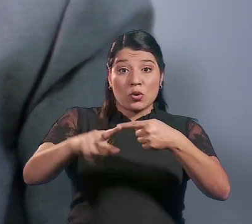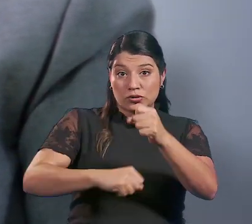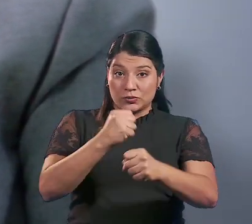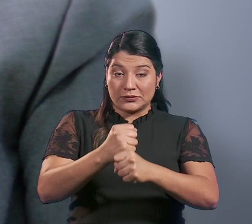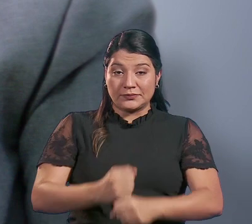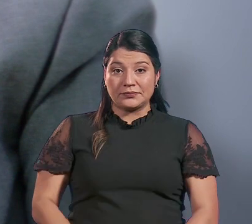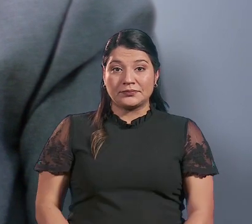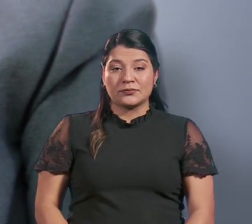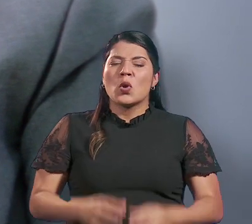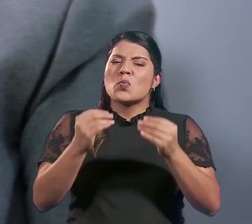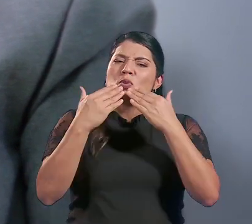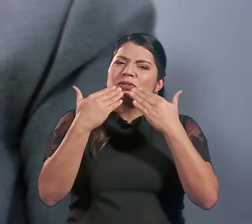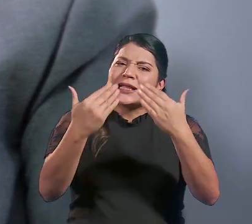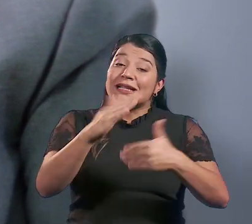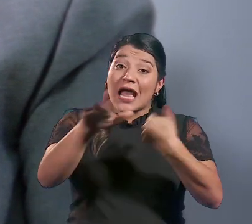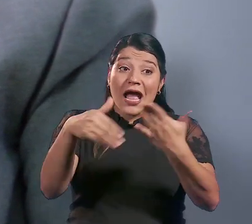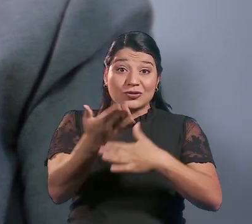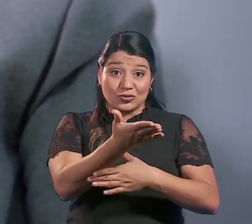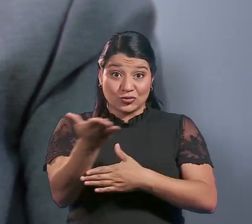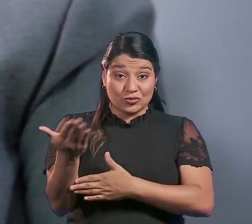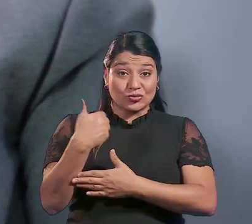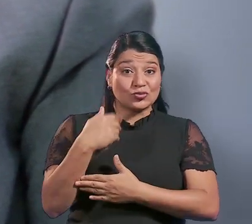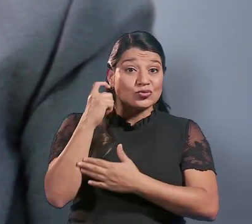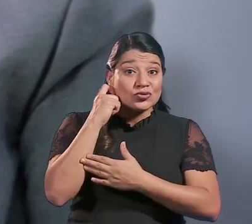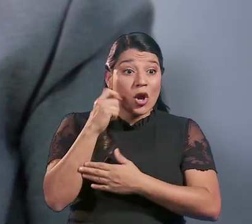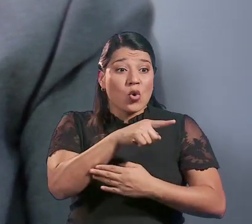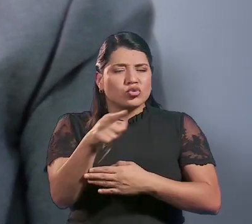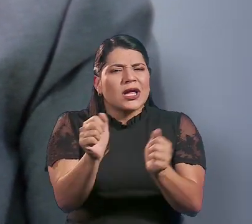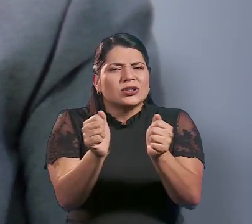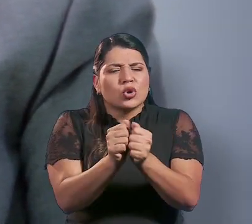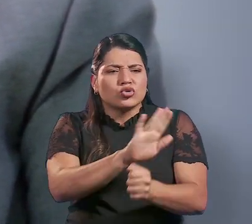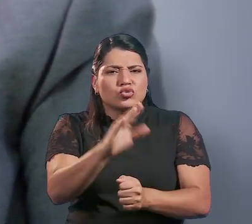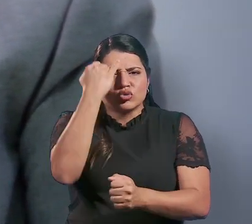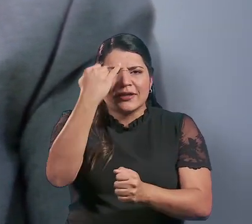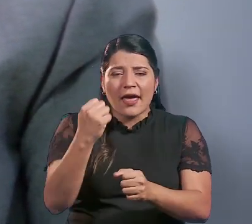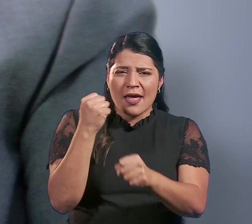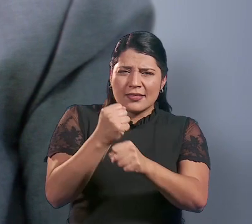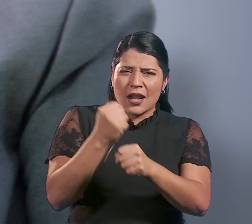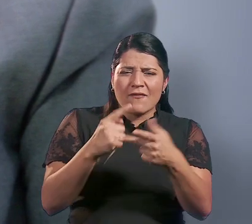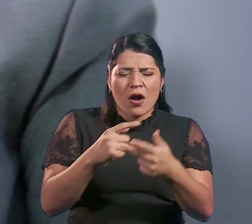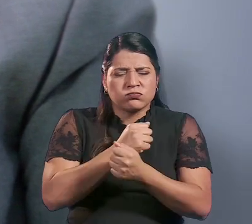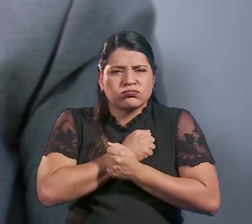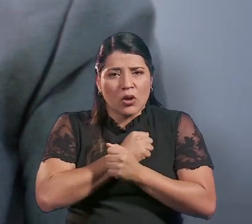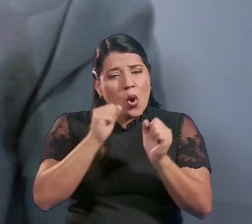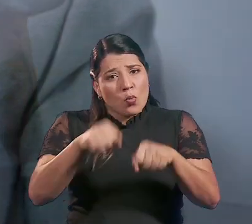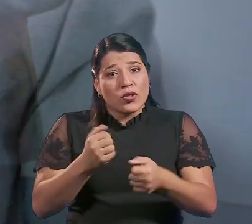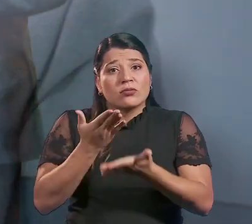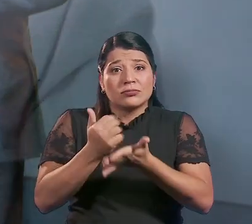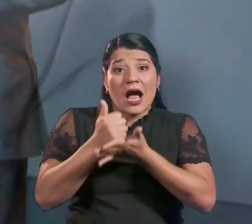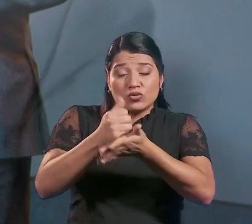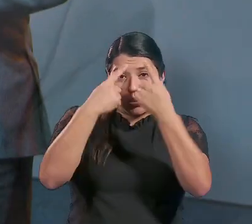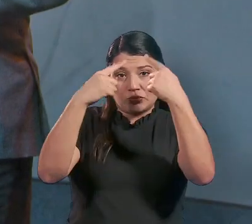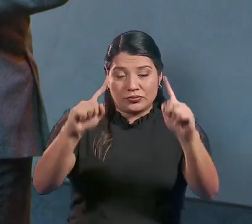posteriores. Muchas gracias a todas y todos los que con sus ideas, trabajo y pasión aportaron